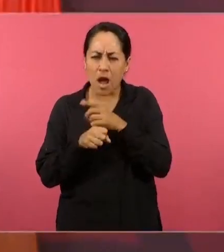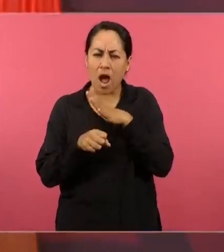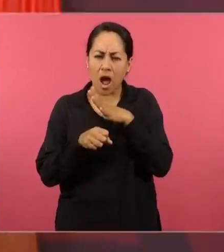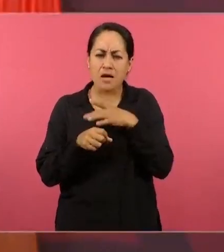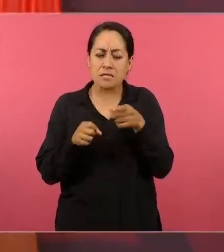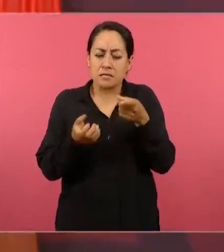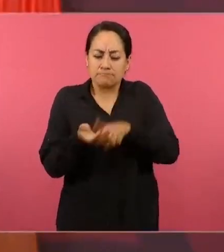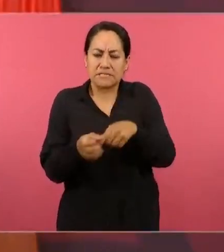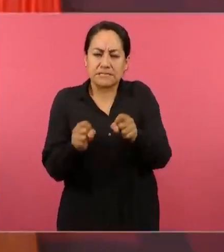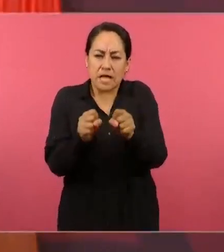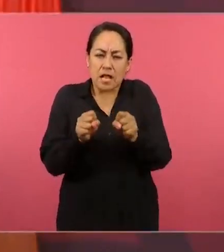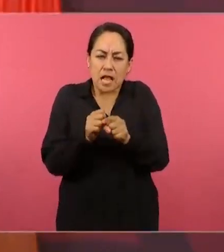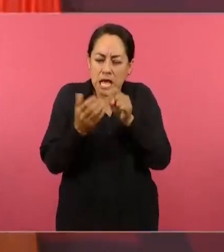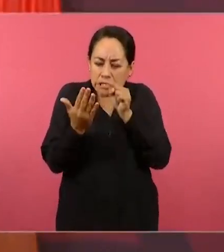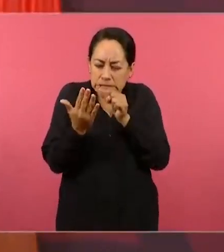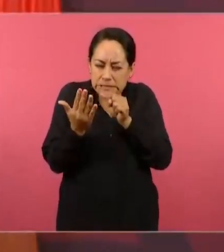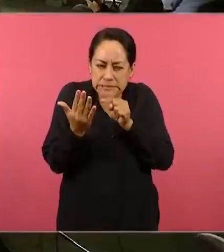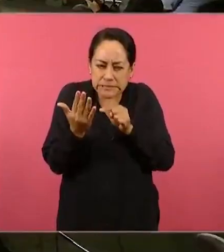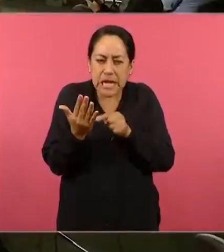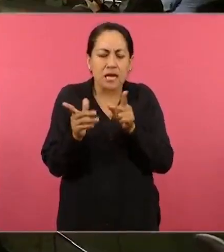esto sería todo por la parte de nosotros.